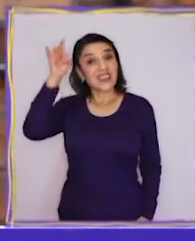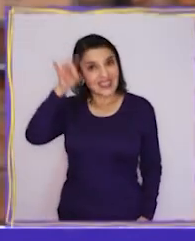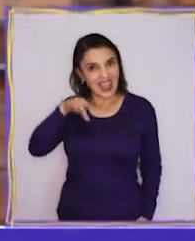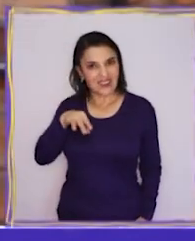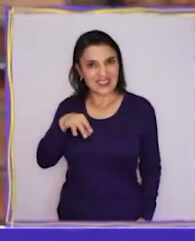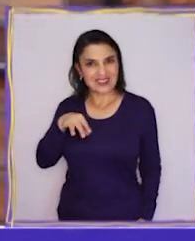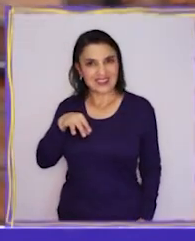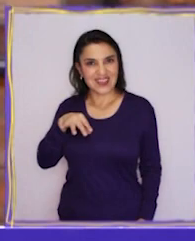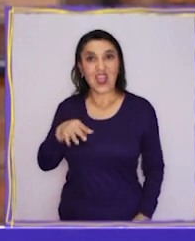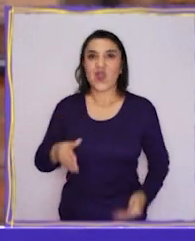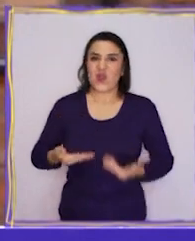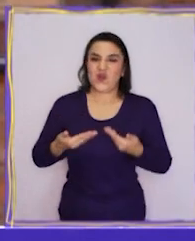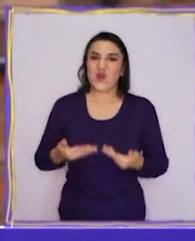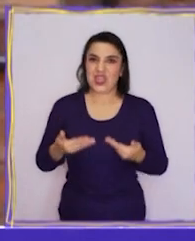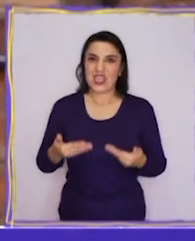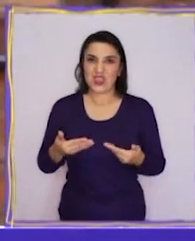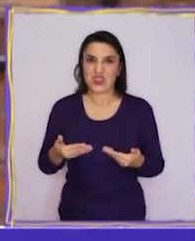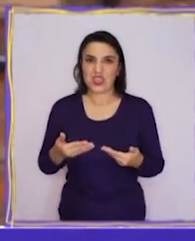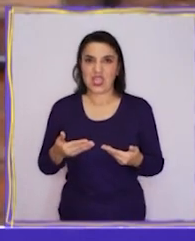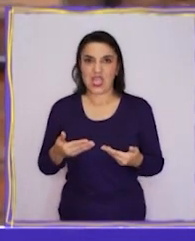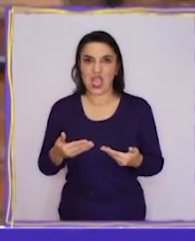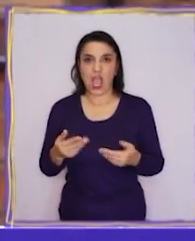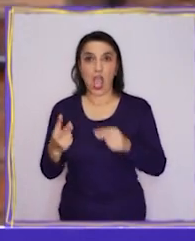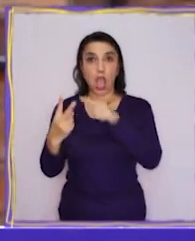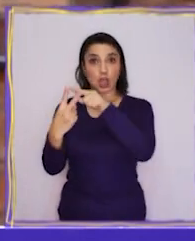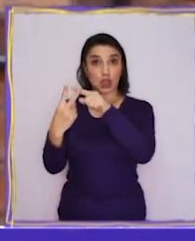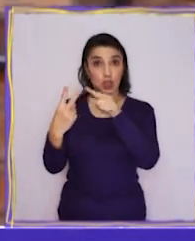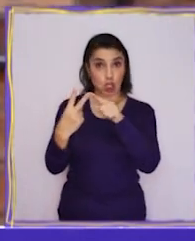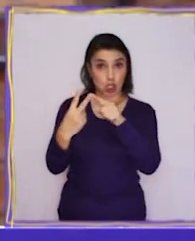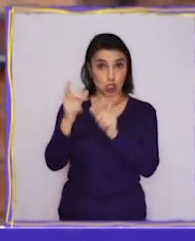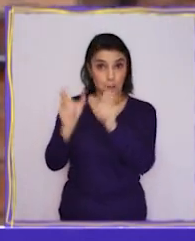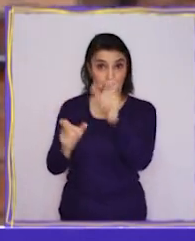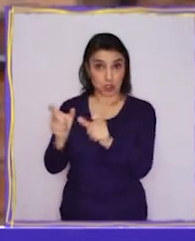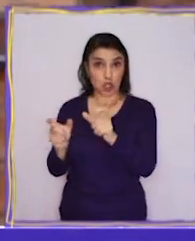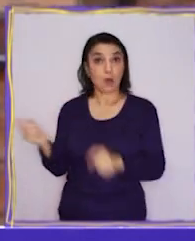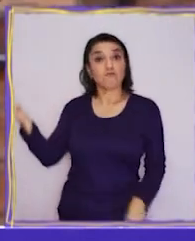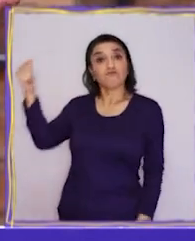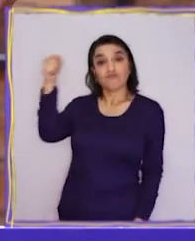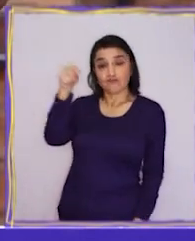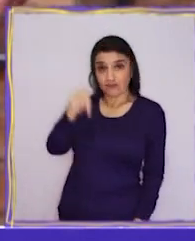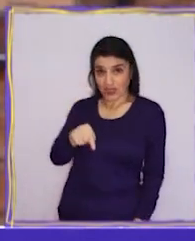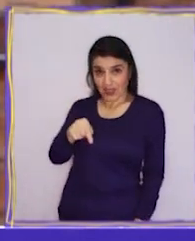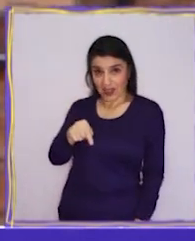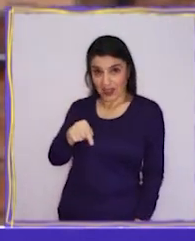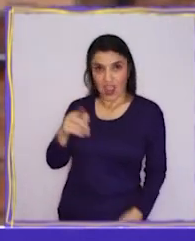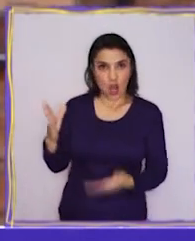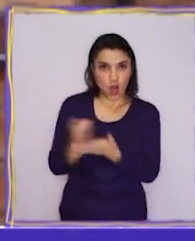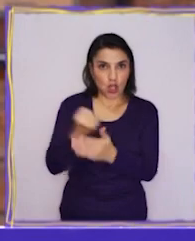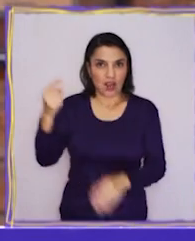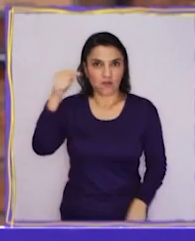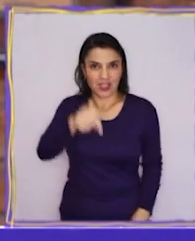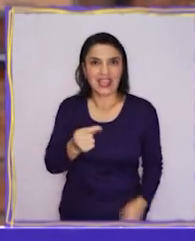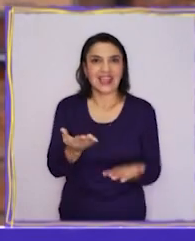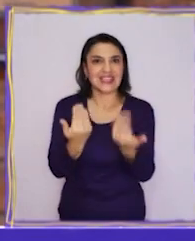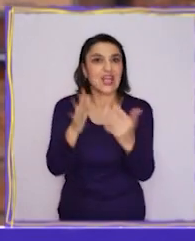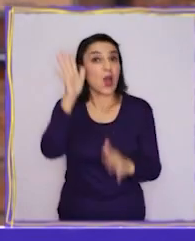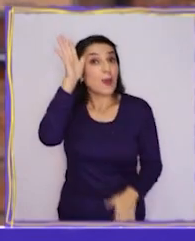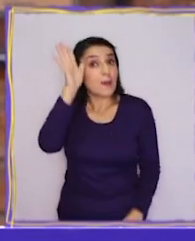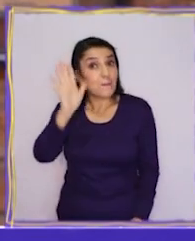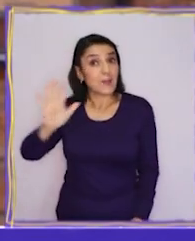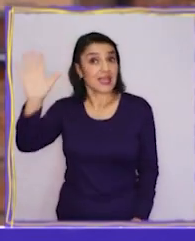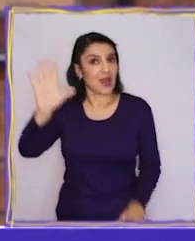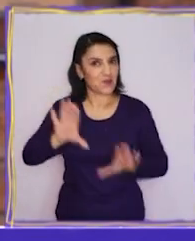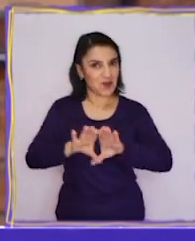¿Saben qué? Hoy día vamos a tener dos grandes visitas. Que para que lleguen, tenemos que imaginarlas.